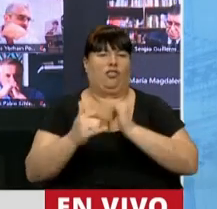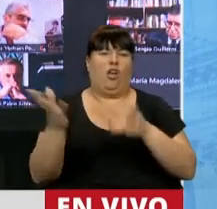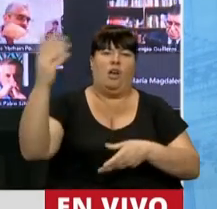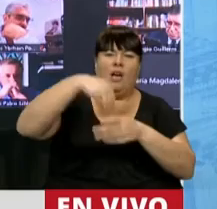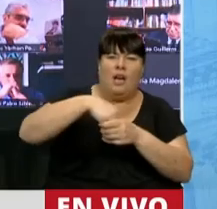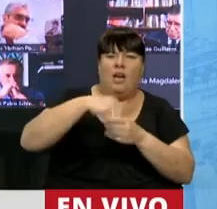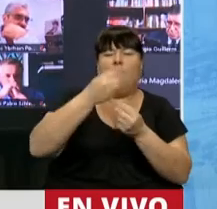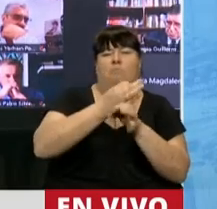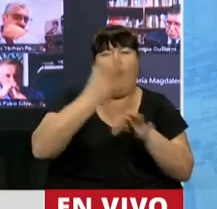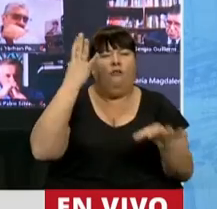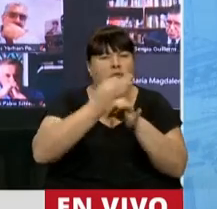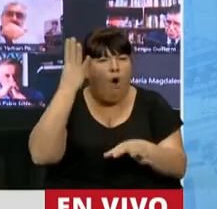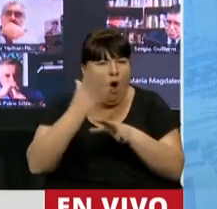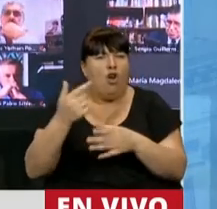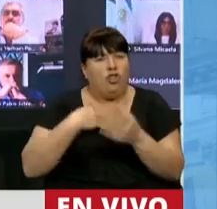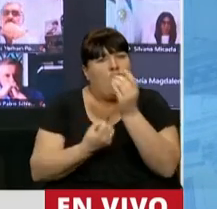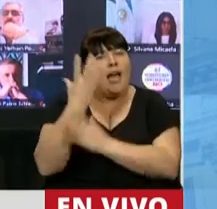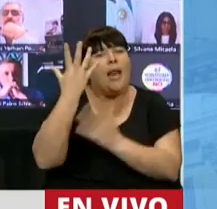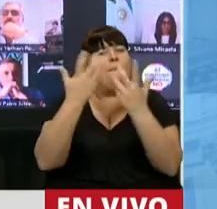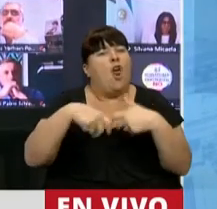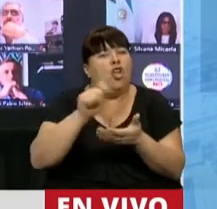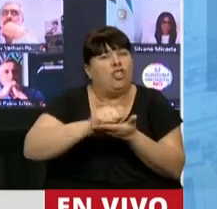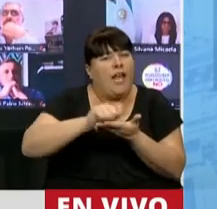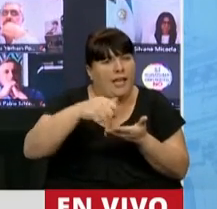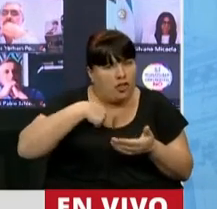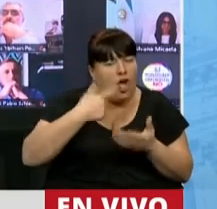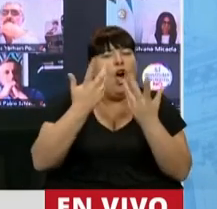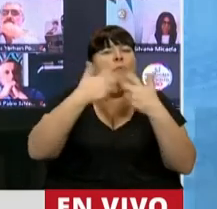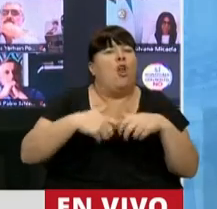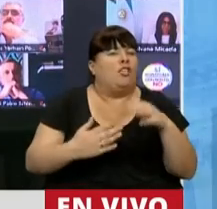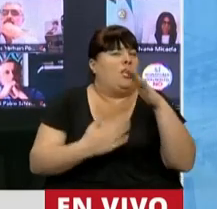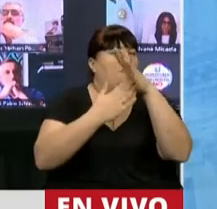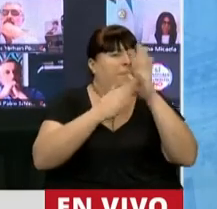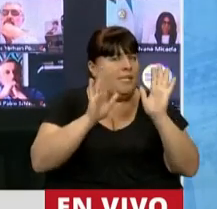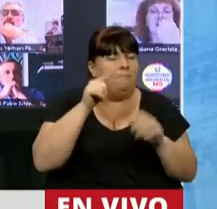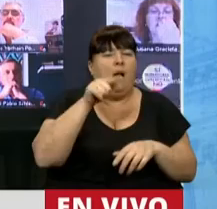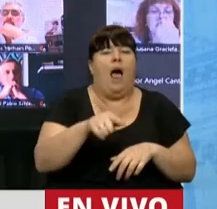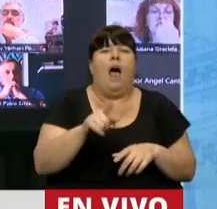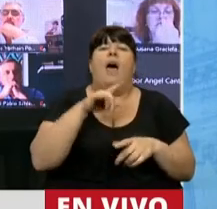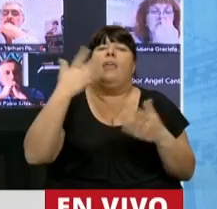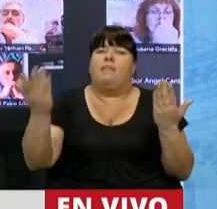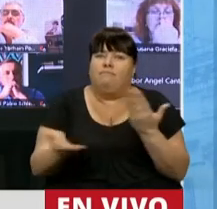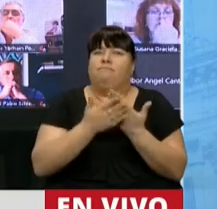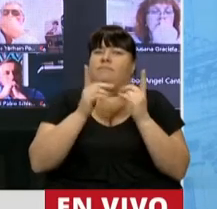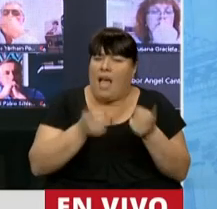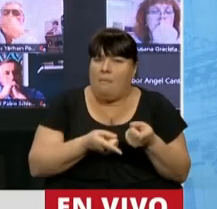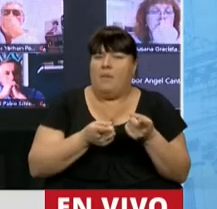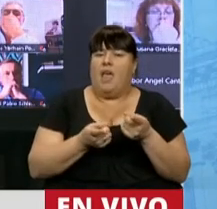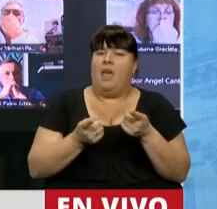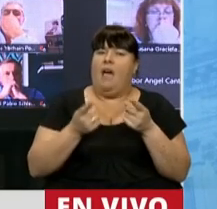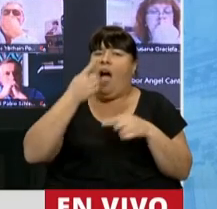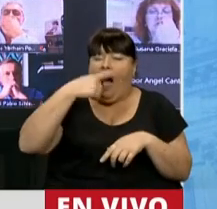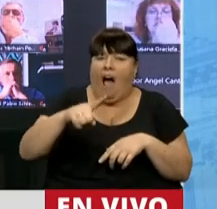participaciones de escenas de especialistas. Soy autor de uno de los proyectos, el proyecto Cabecera, que se unió, digamos, y que